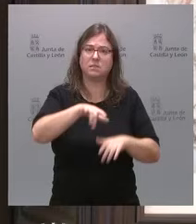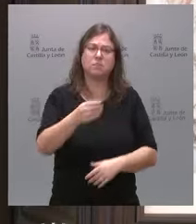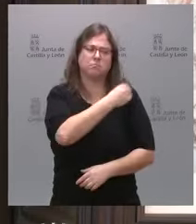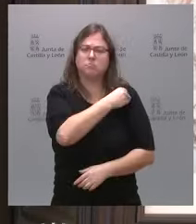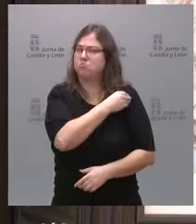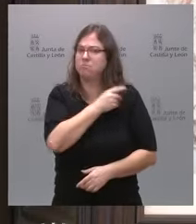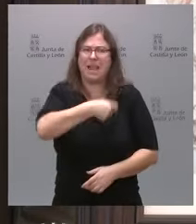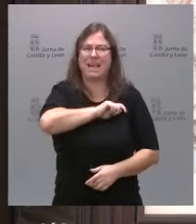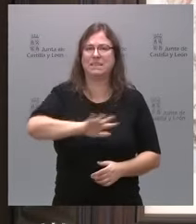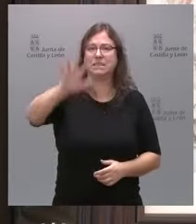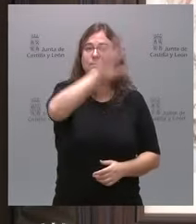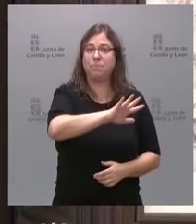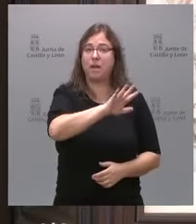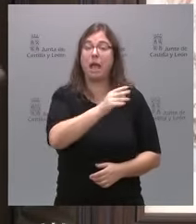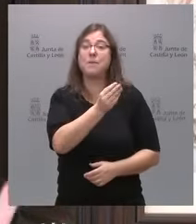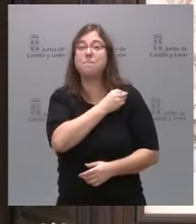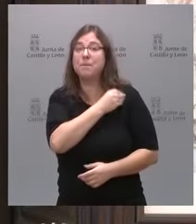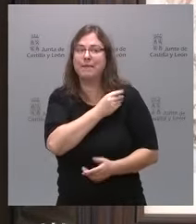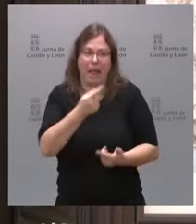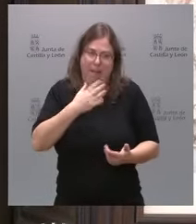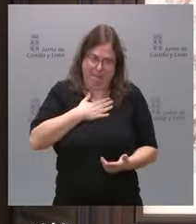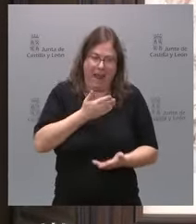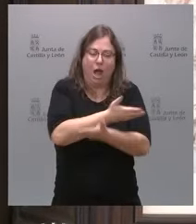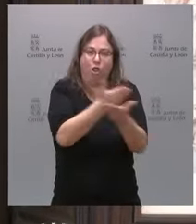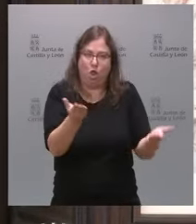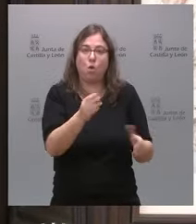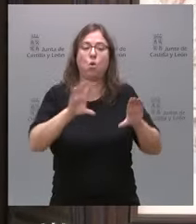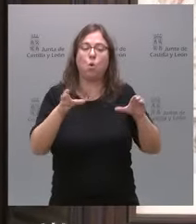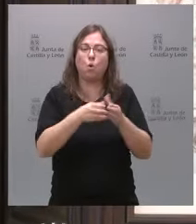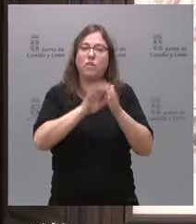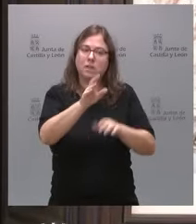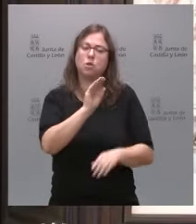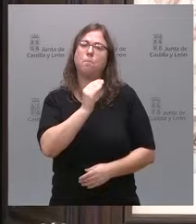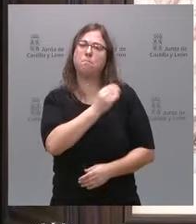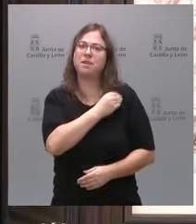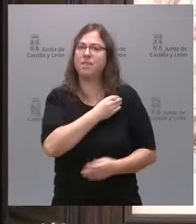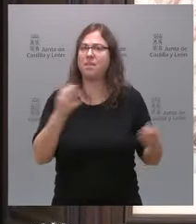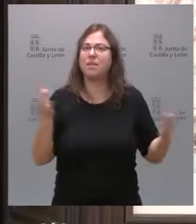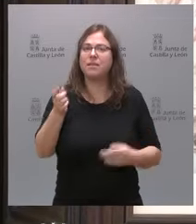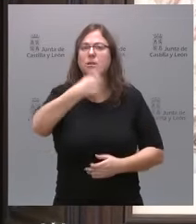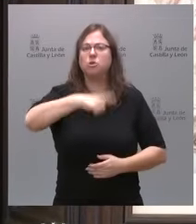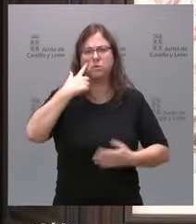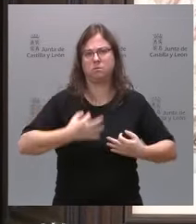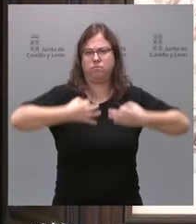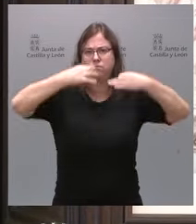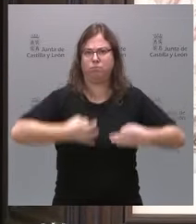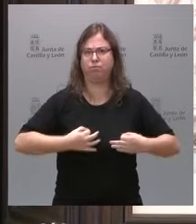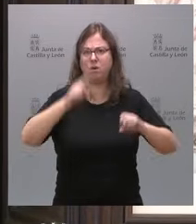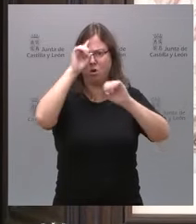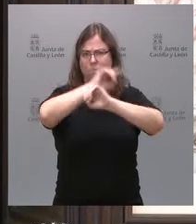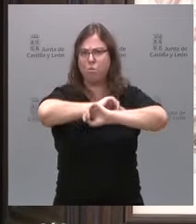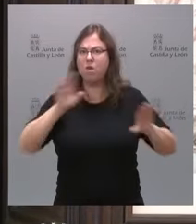toda España. Lo que me están pidiendo, lo que nos están pidiendo a la Junta de Castilla y León es que seamos firmes, claros,